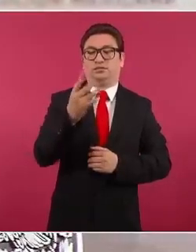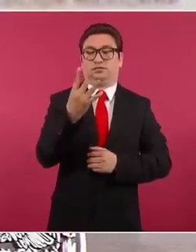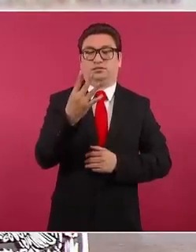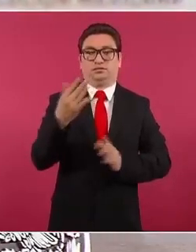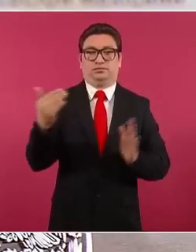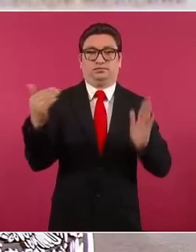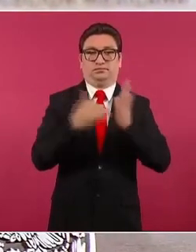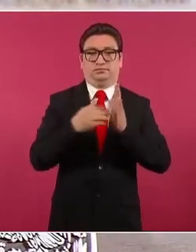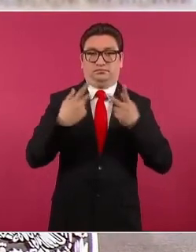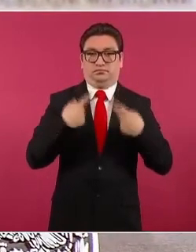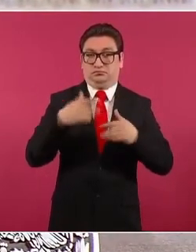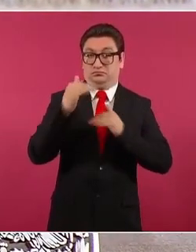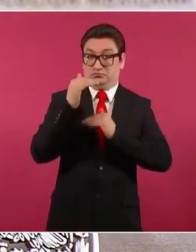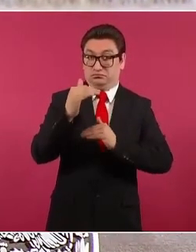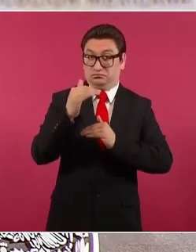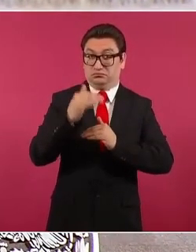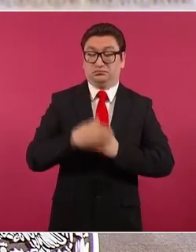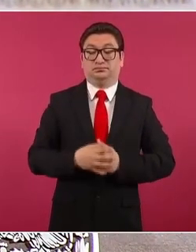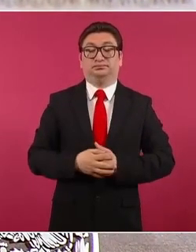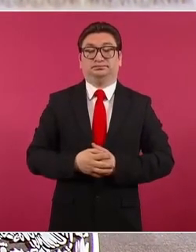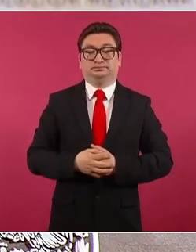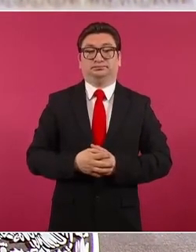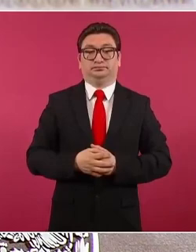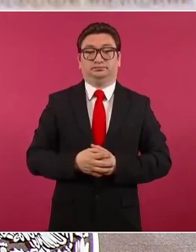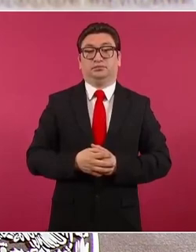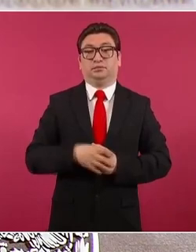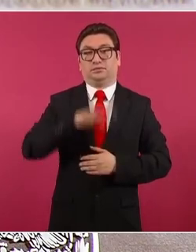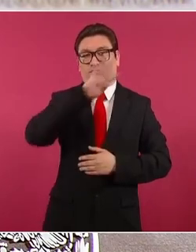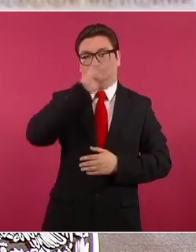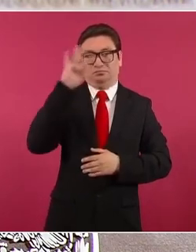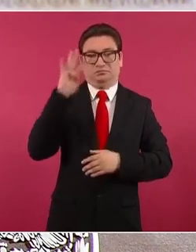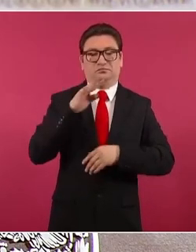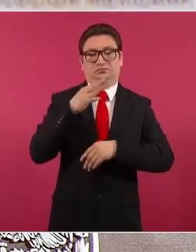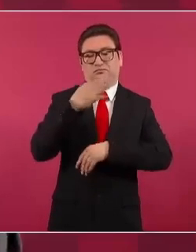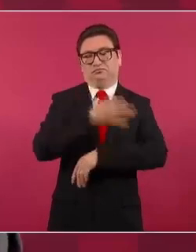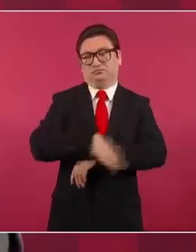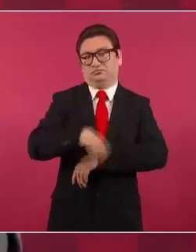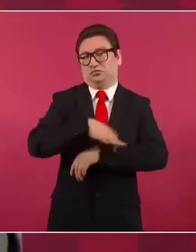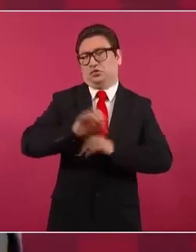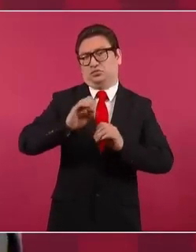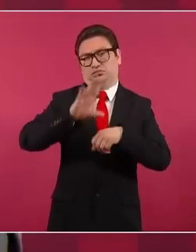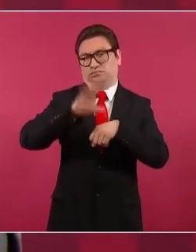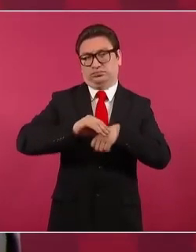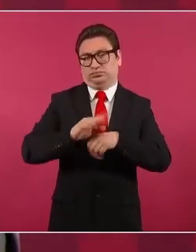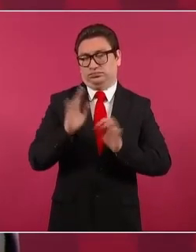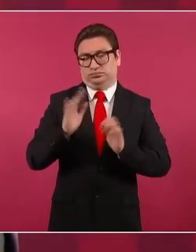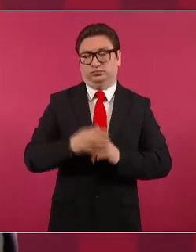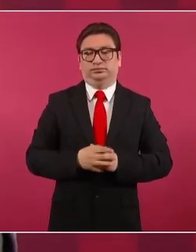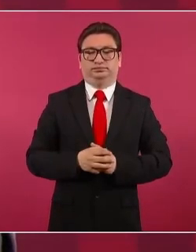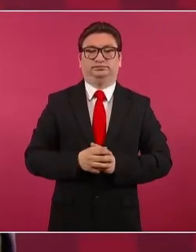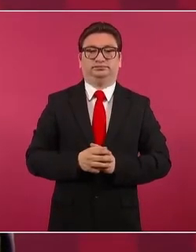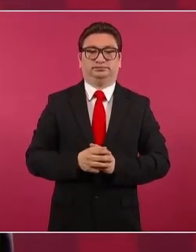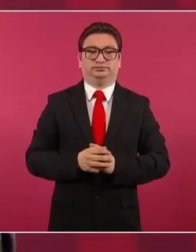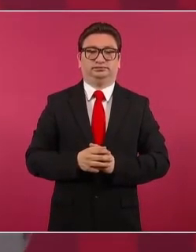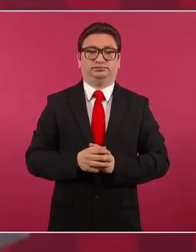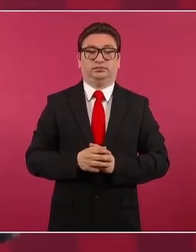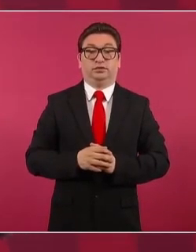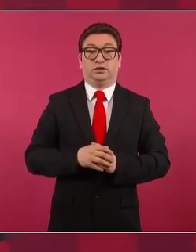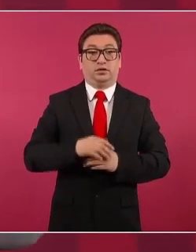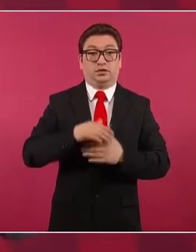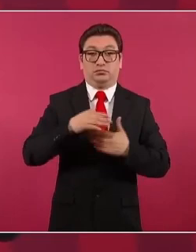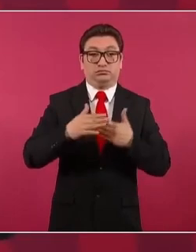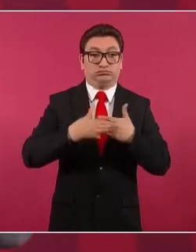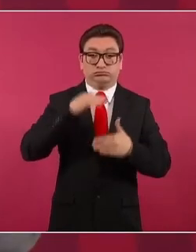visas temporales o permisos y